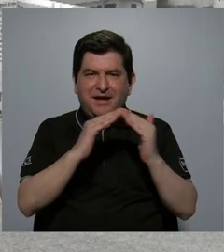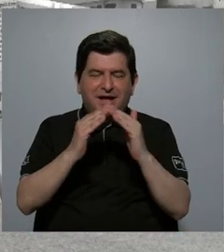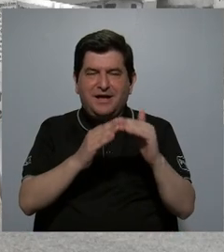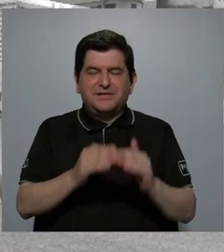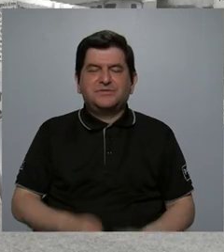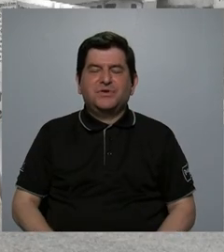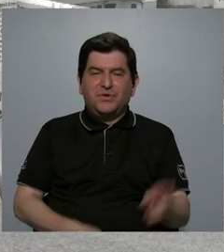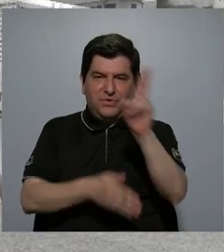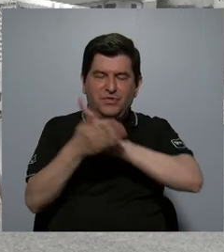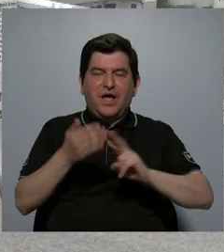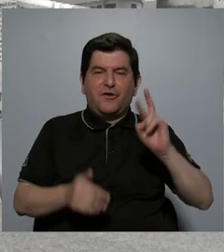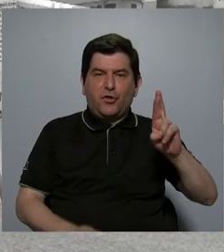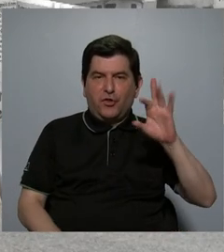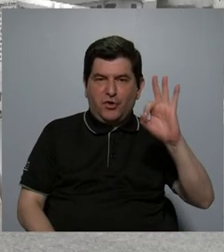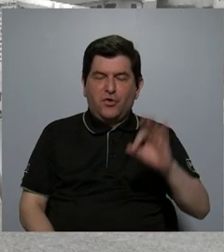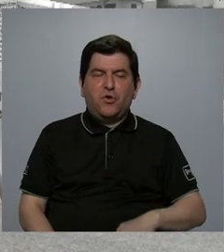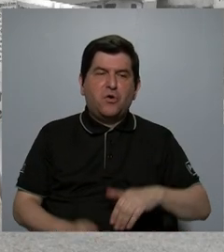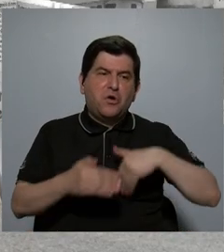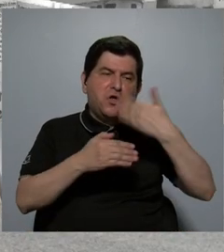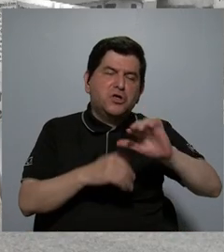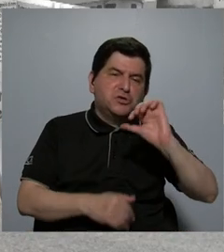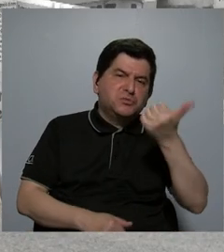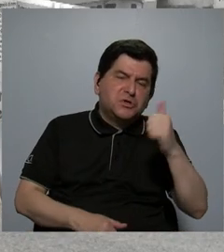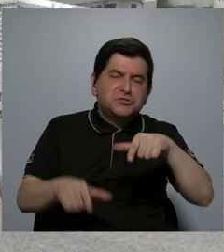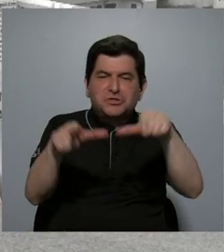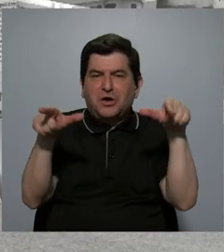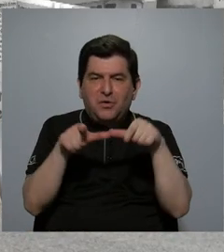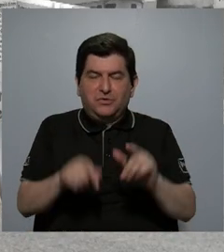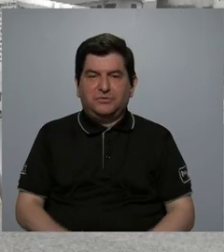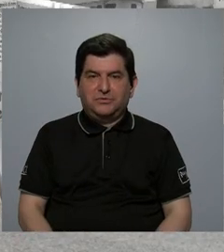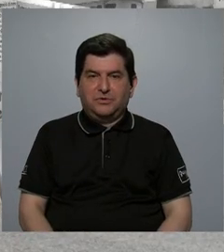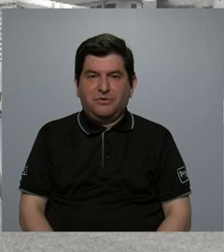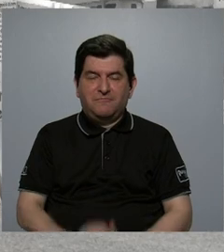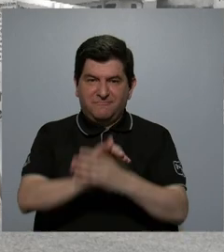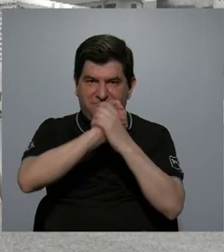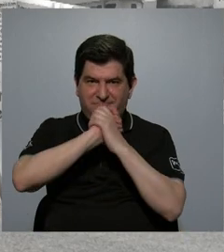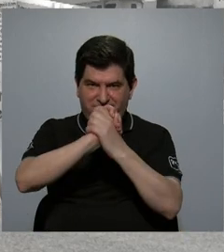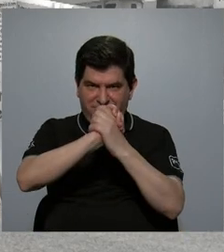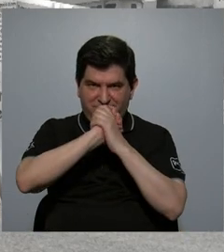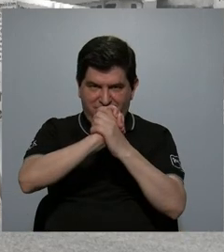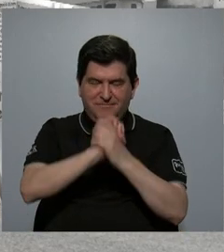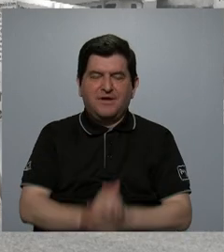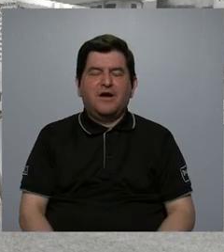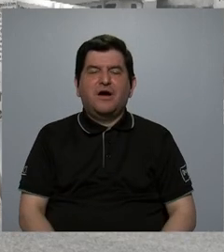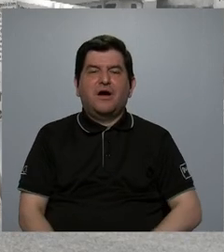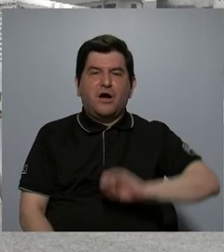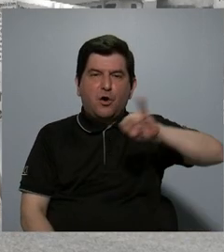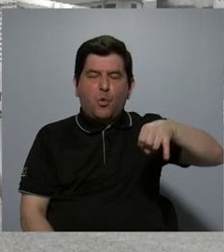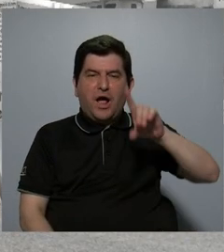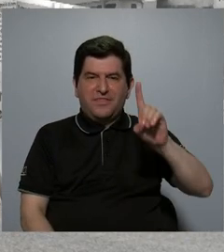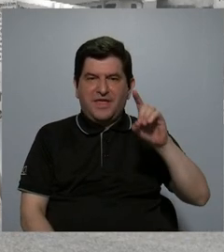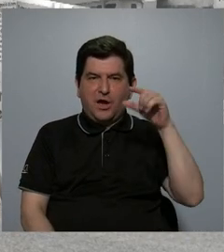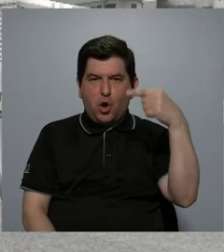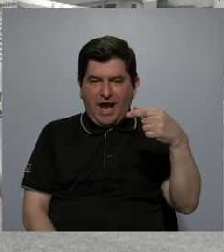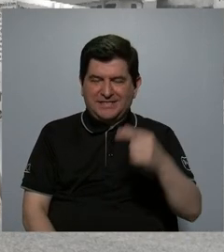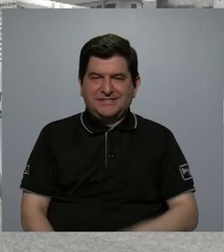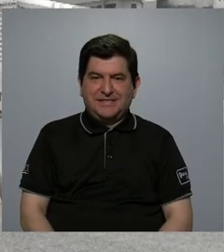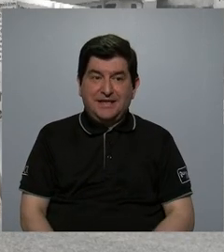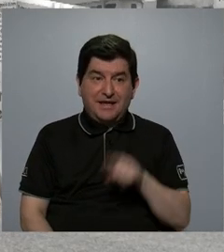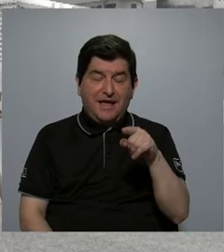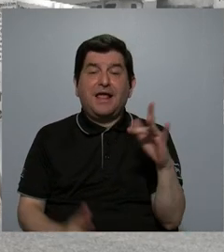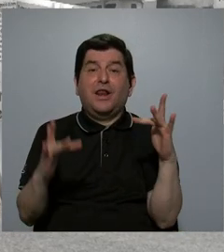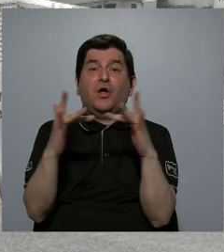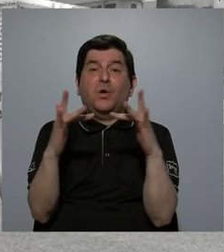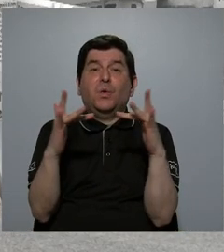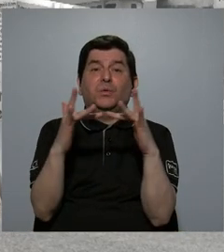Rodrigo Facio, y luego llegan a otros, más bien aquí, felicitamos a Juan Diego García, que fue el